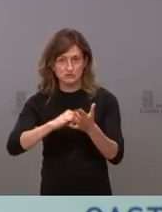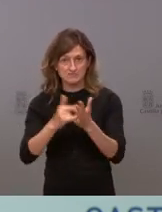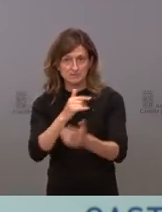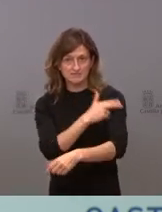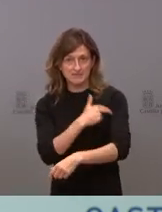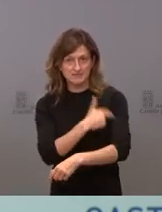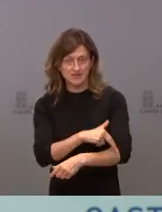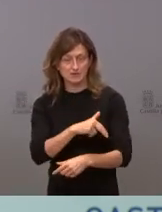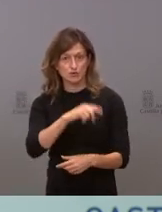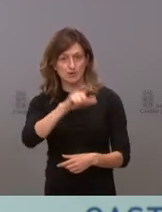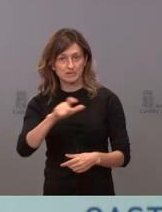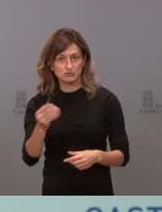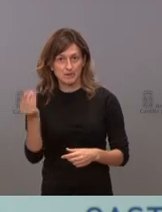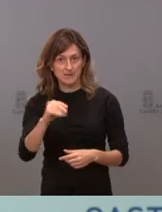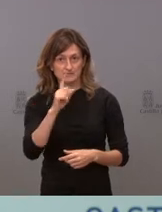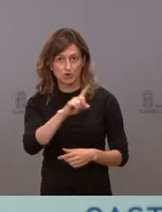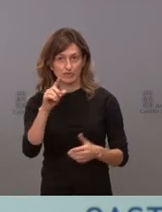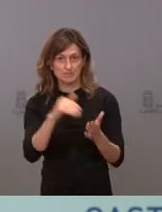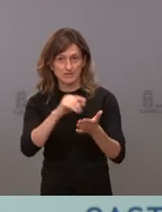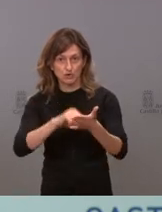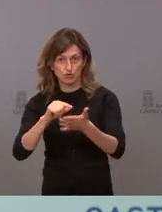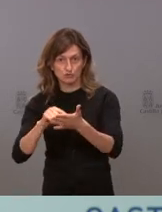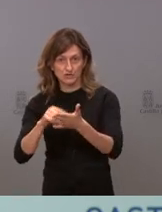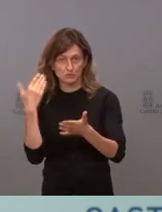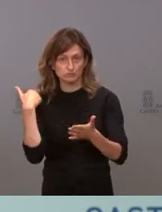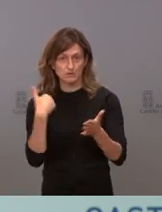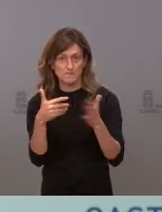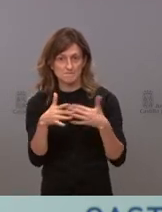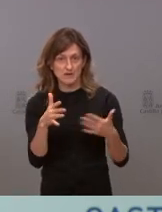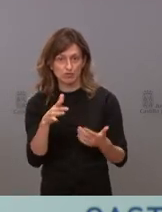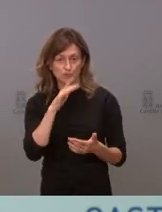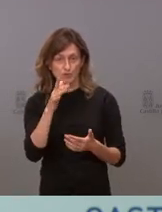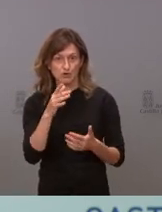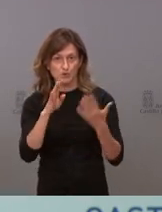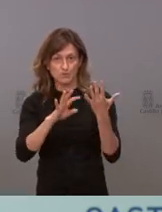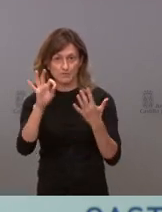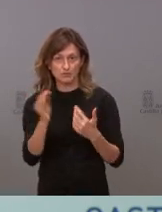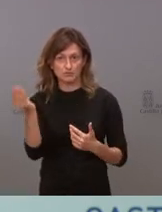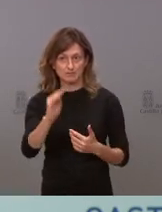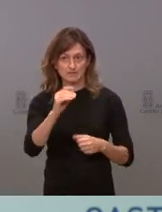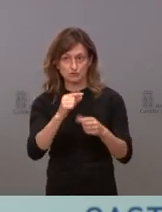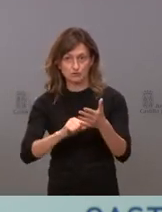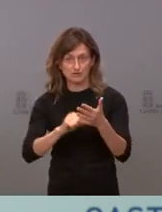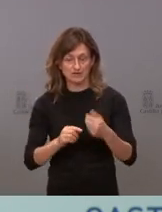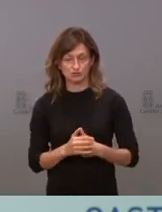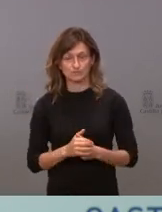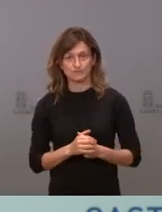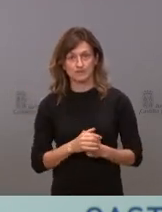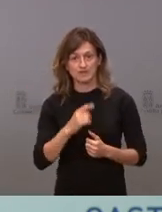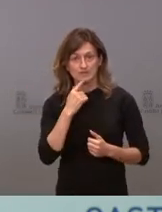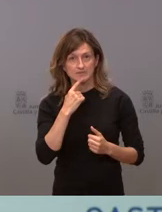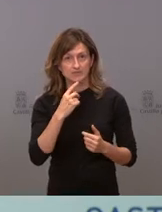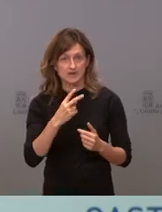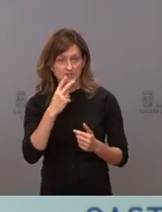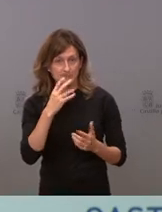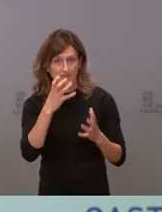con más personal, más de 11.000 contrataciones desde marzo, con un incremento de plantilla del 9%, más camas de UCI, más respiradores,